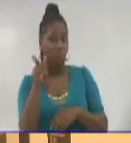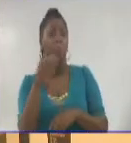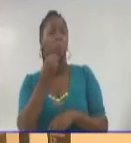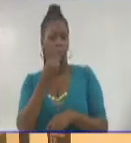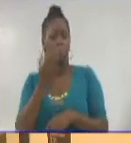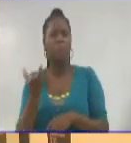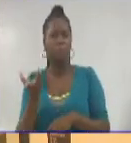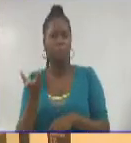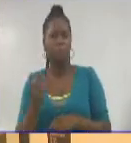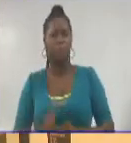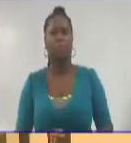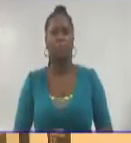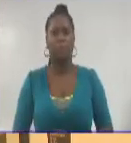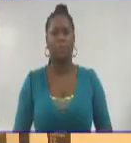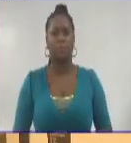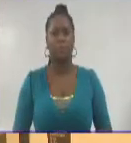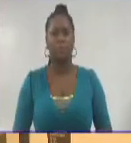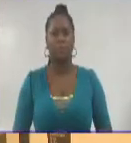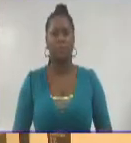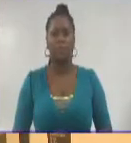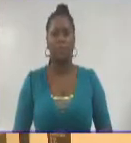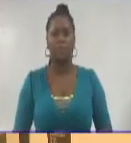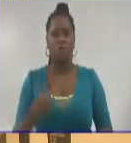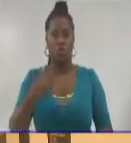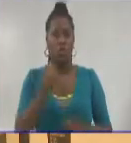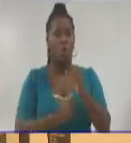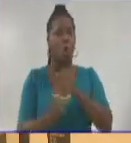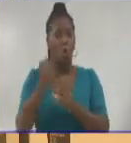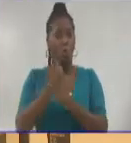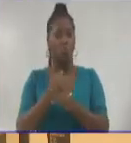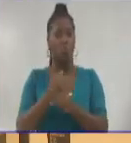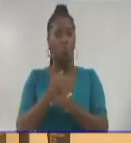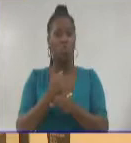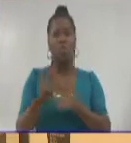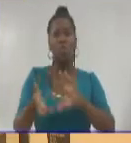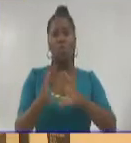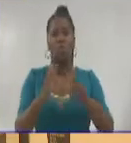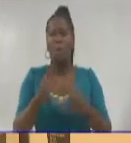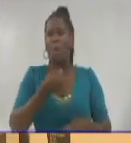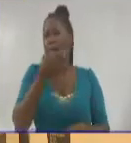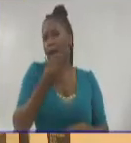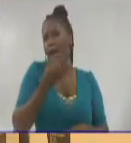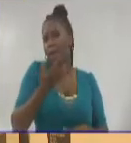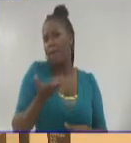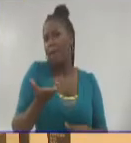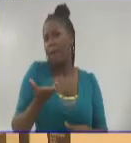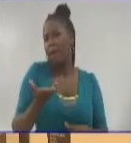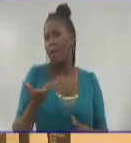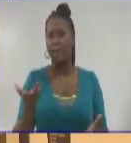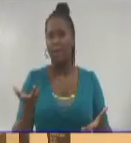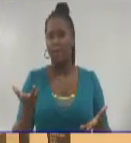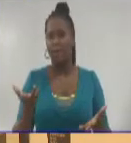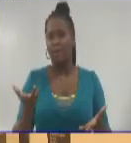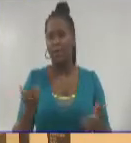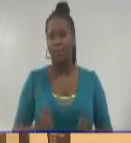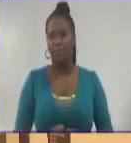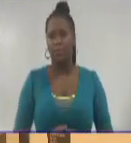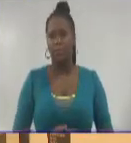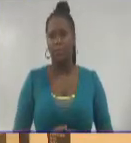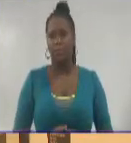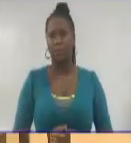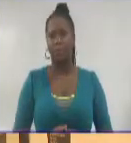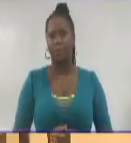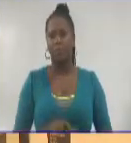y yo lo uso como una justificación, el cartel como una justificación para entonces hacer una